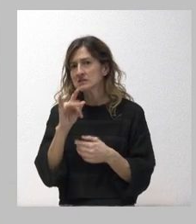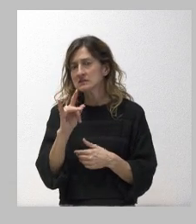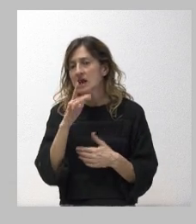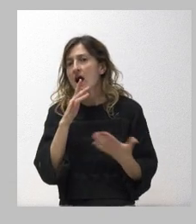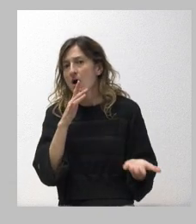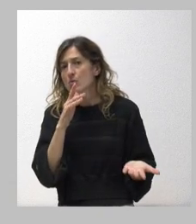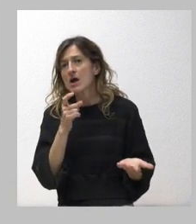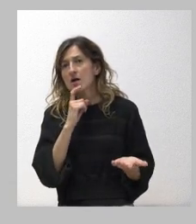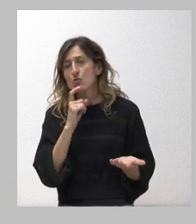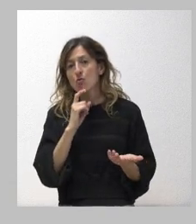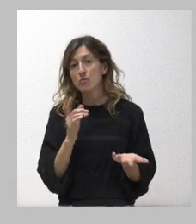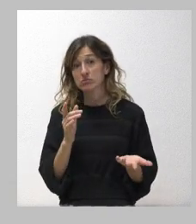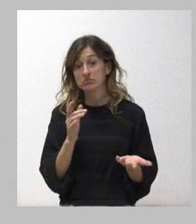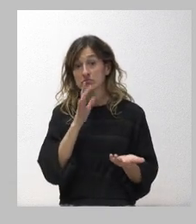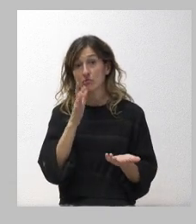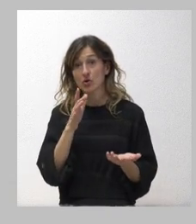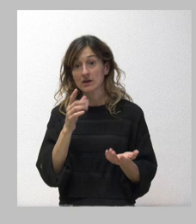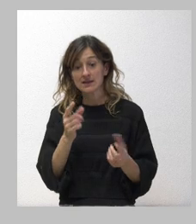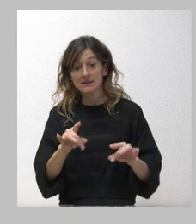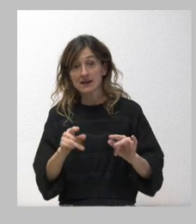sede parlamentaria porque esas expropiaciones